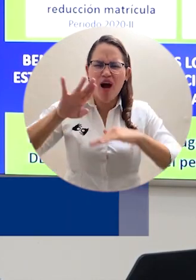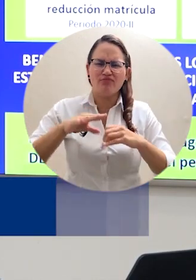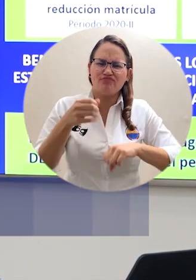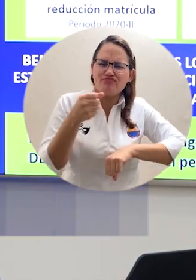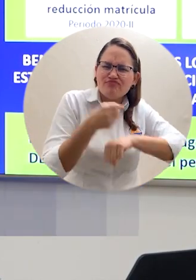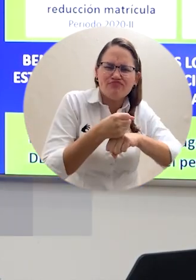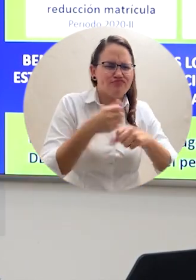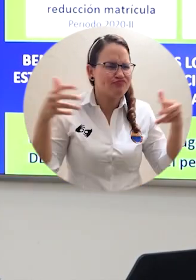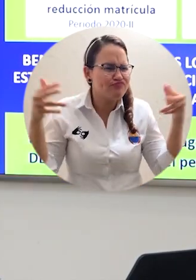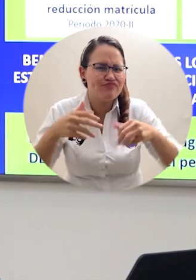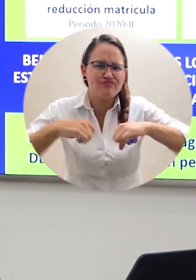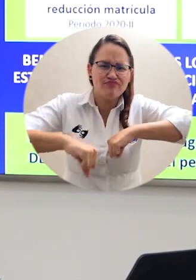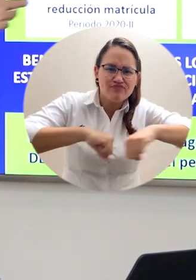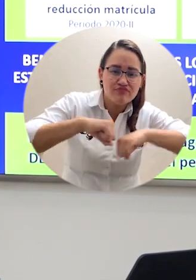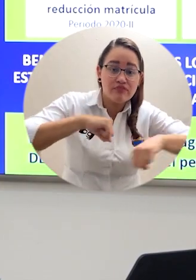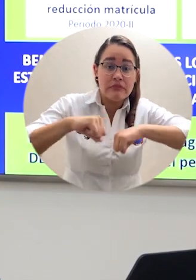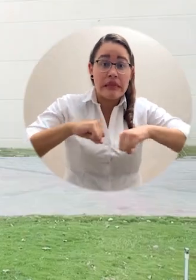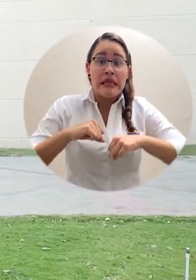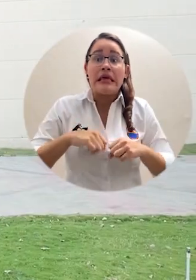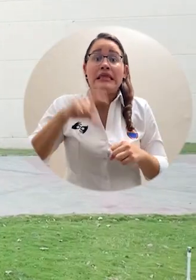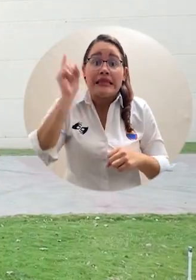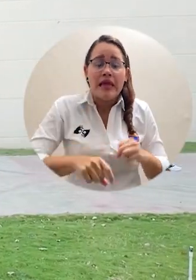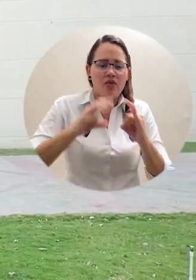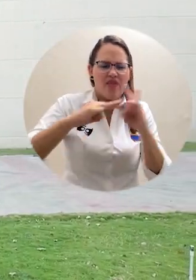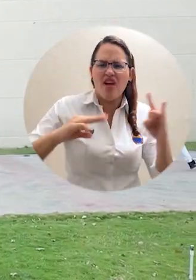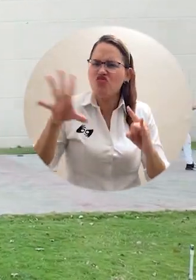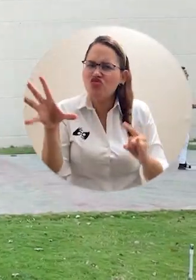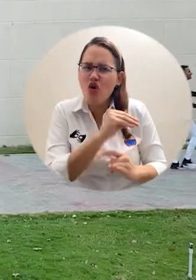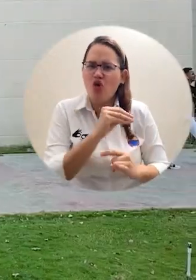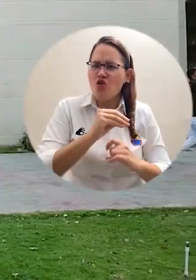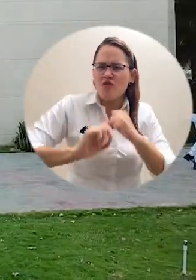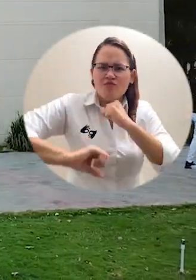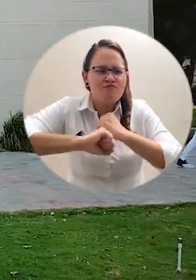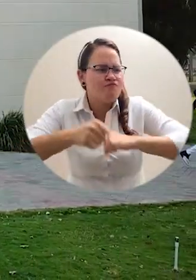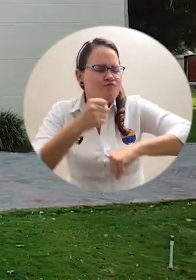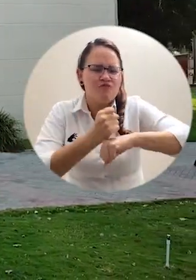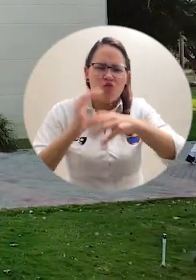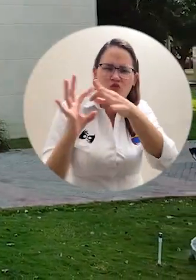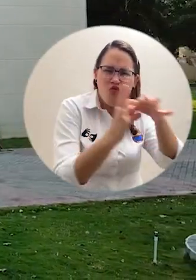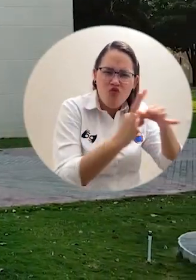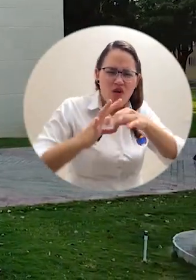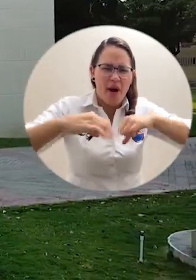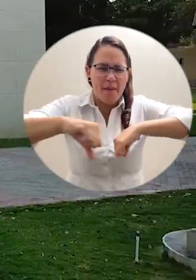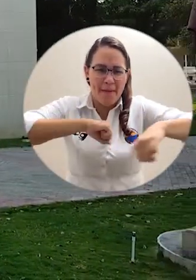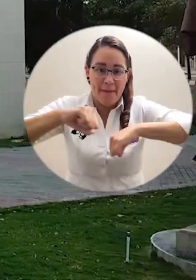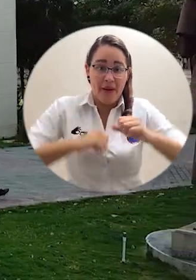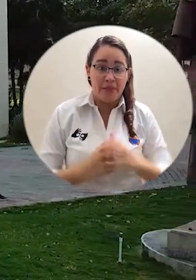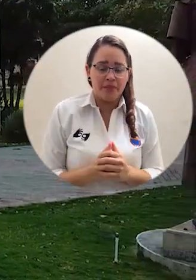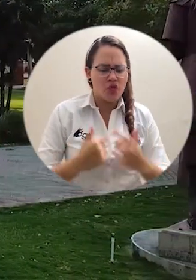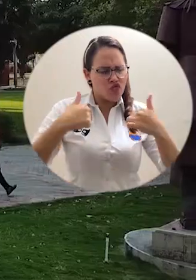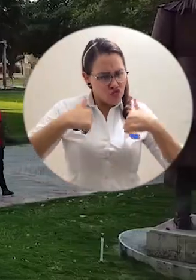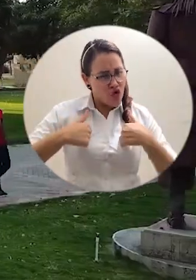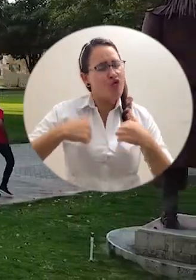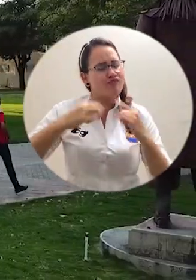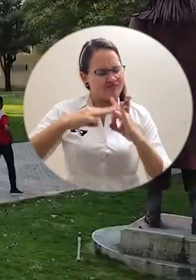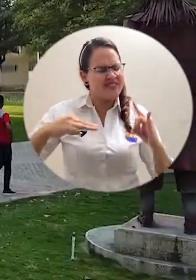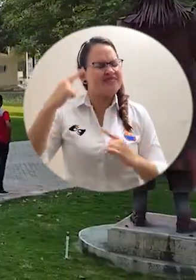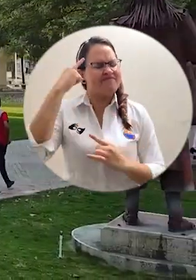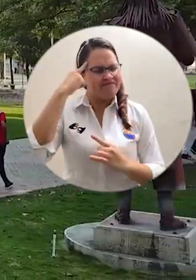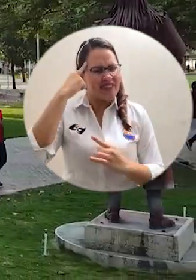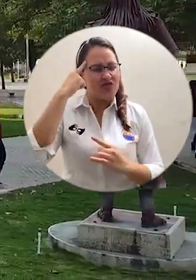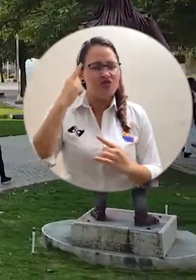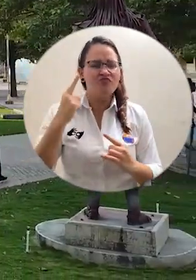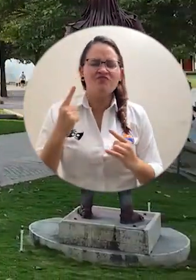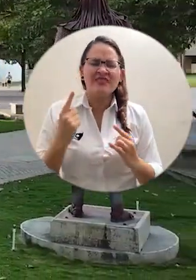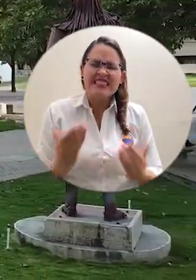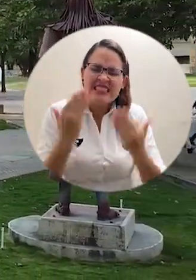coopere, que avance y que trabaje de la mano con todo el mundo. En esa universidad en la que creo y en la que ustedes me dieron el mandato de dirigirla a ser